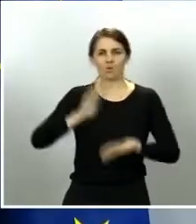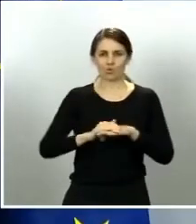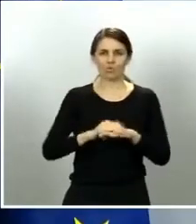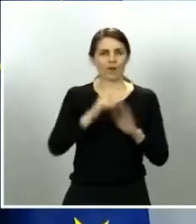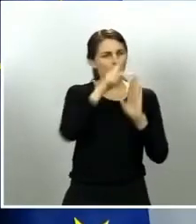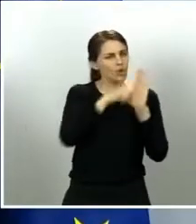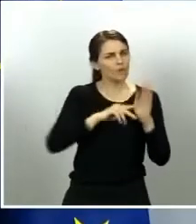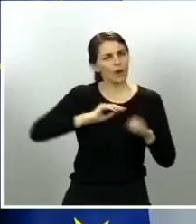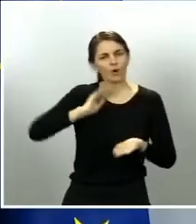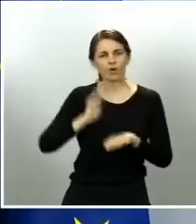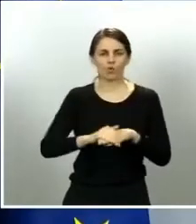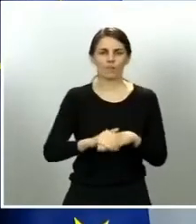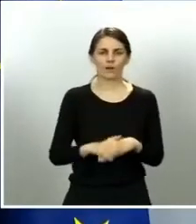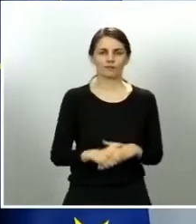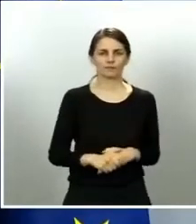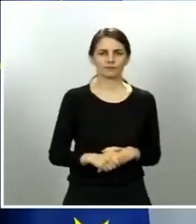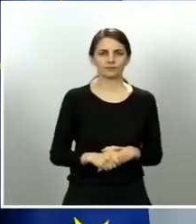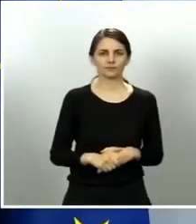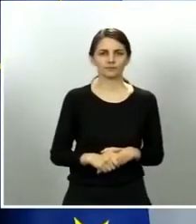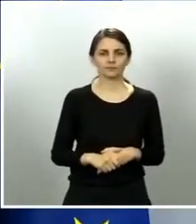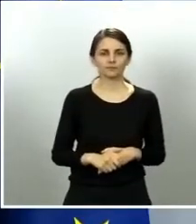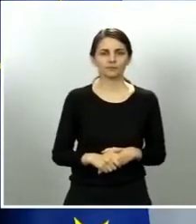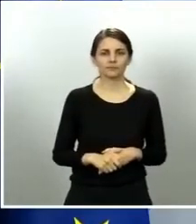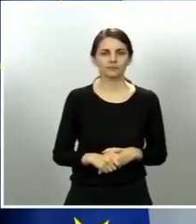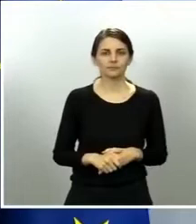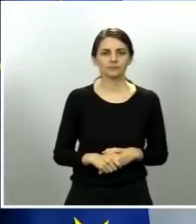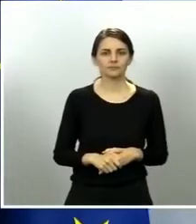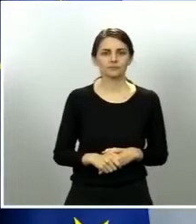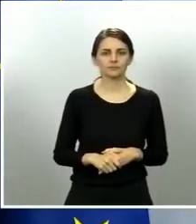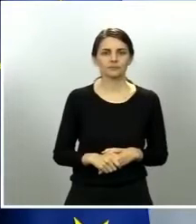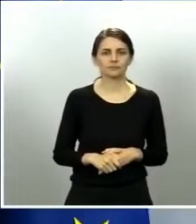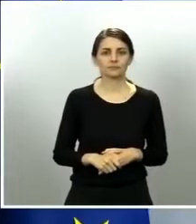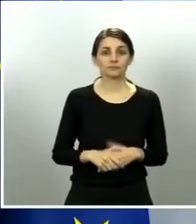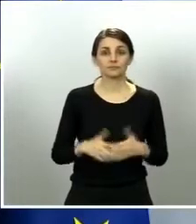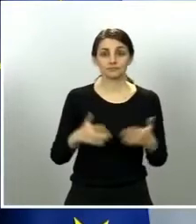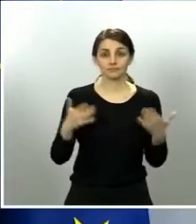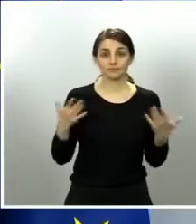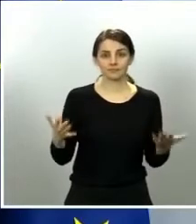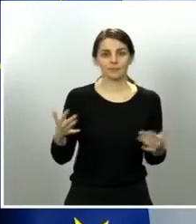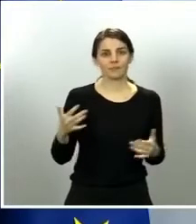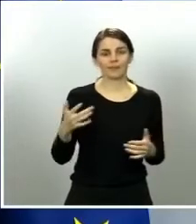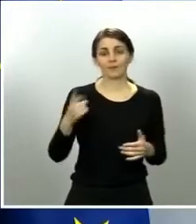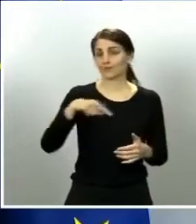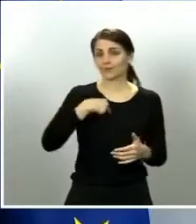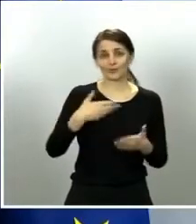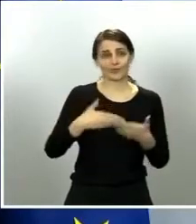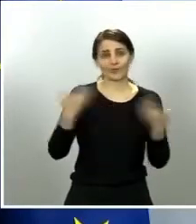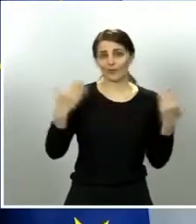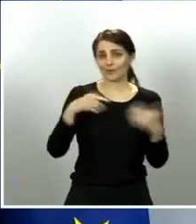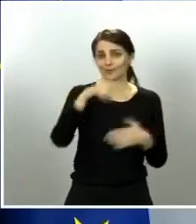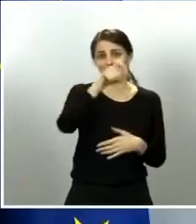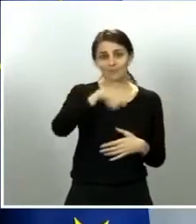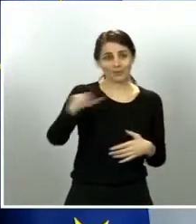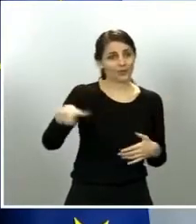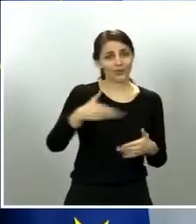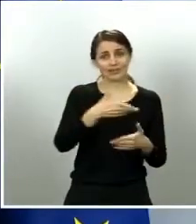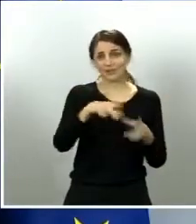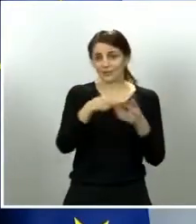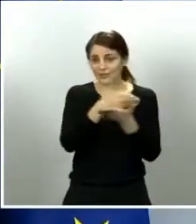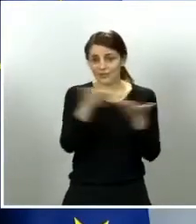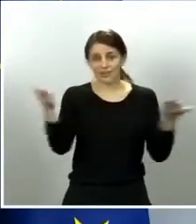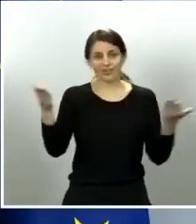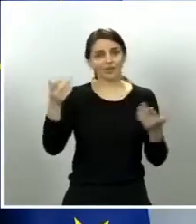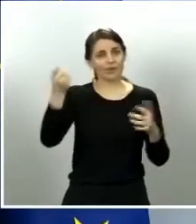Tenemos motivos suficientes para confiar, por lo tanto, que el comportamiento de la ciudadanía nos va a poder permitir, nos va a permitir